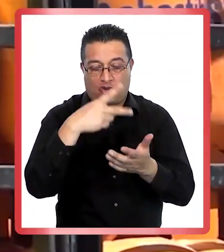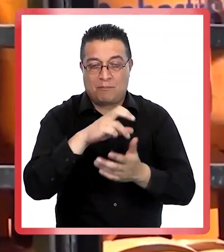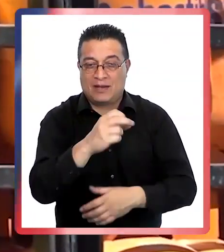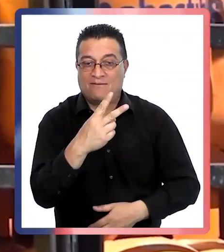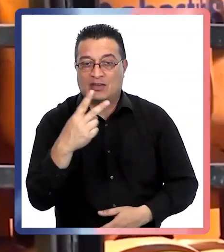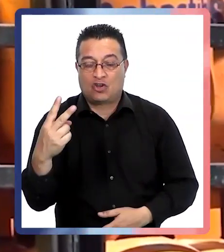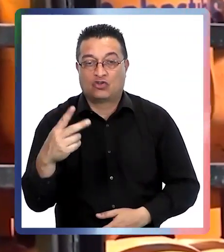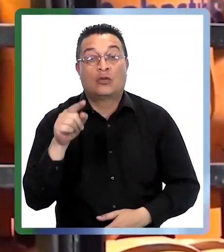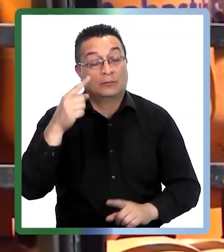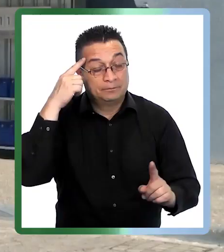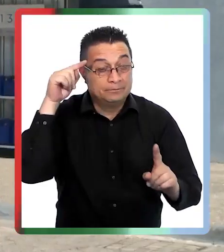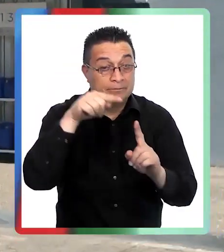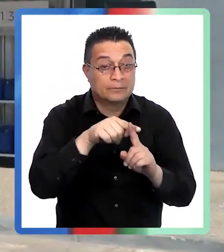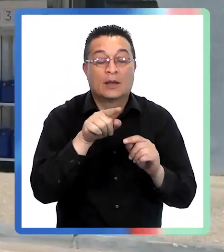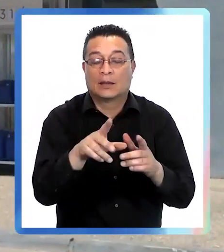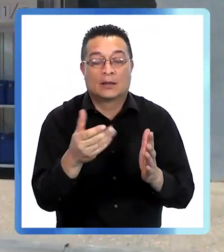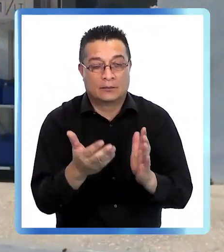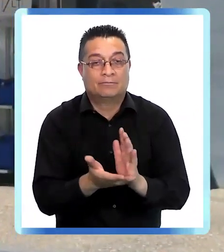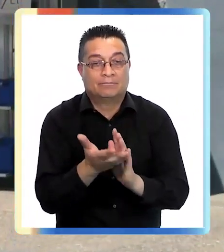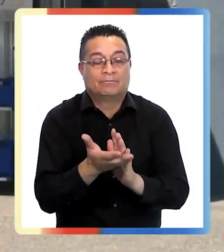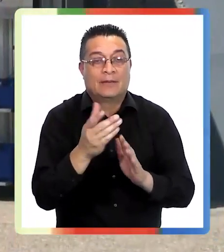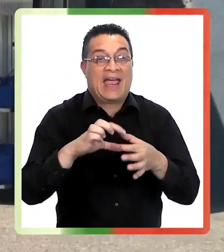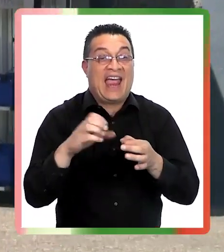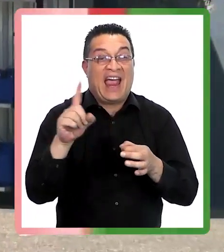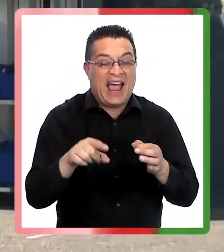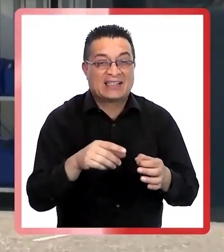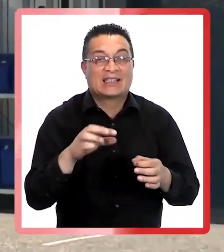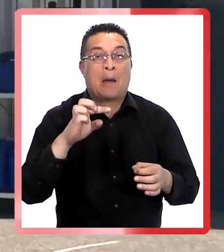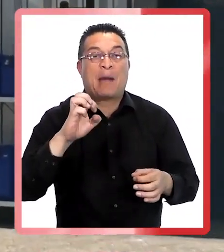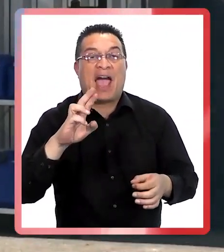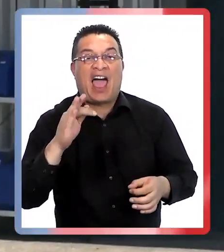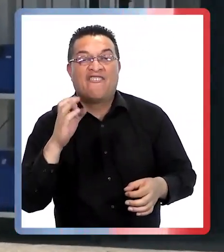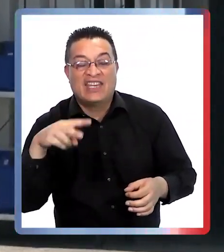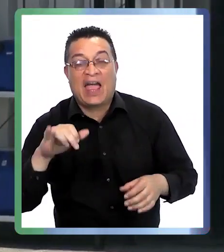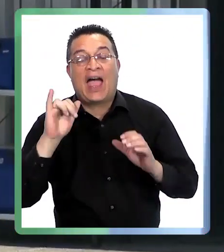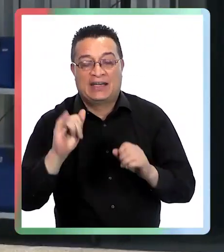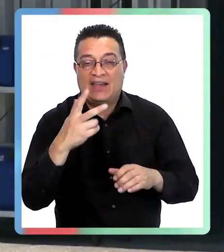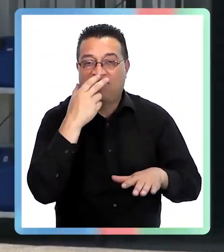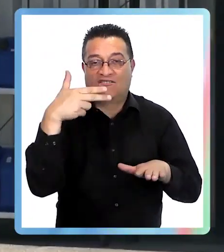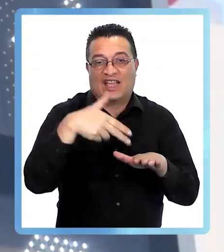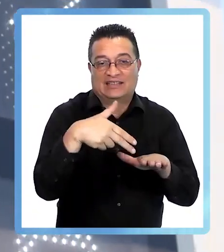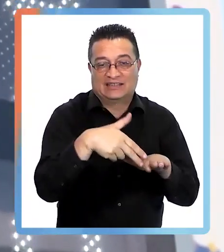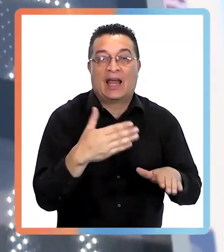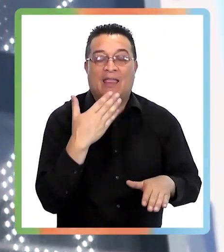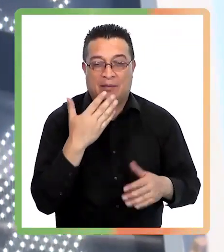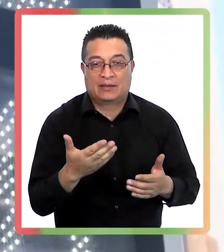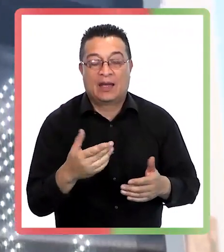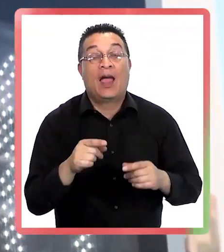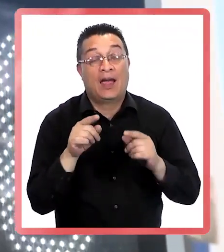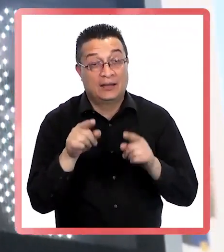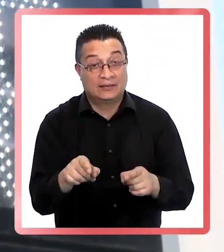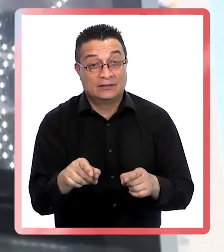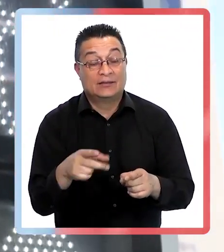estará en contener los precios del gas, la parafina y los combustibles. El objetivo es facilitar la competencia para poner